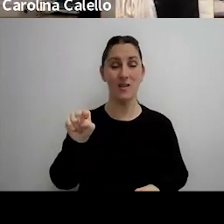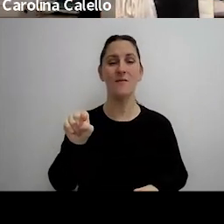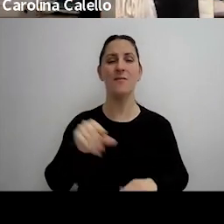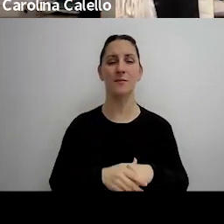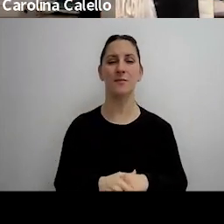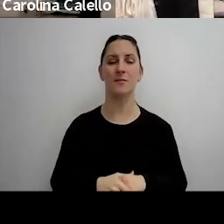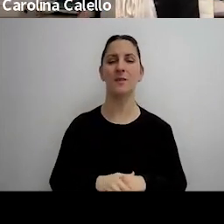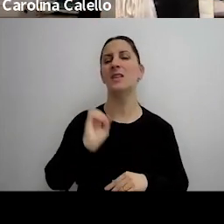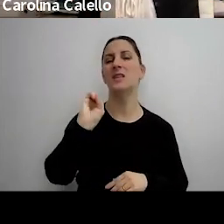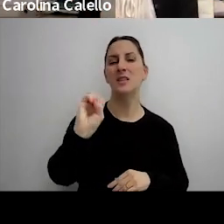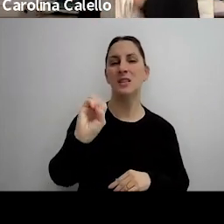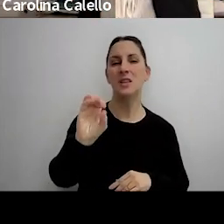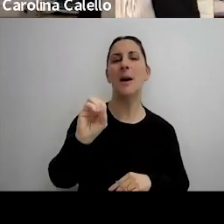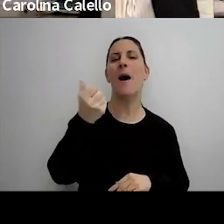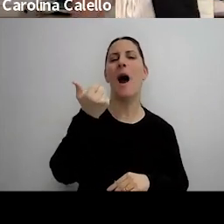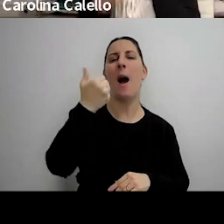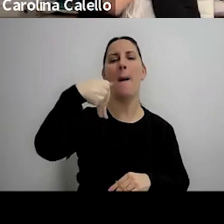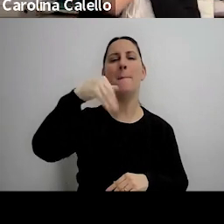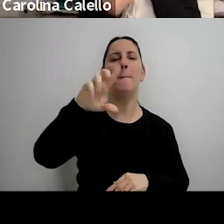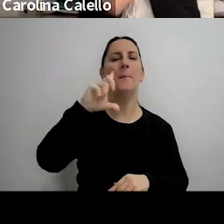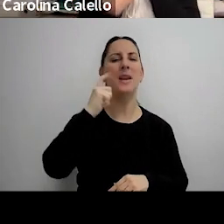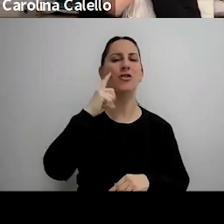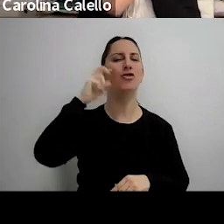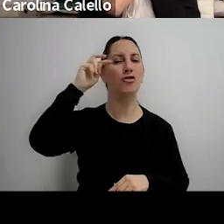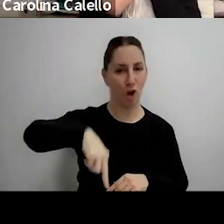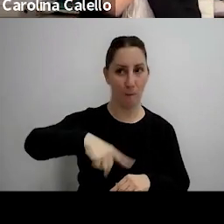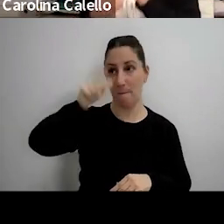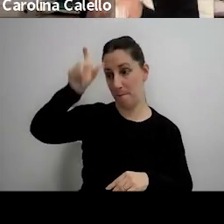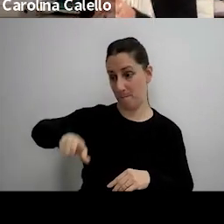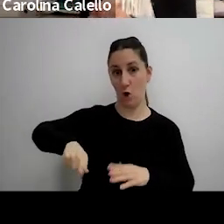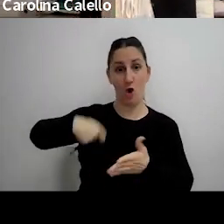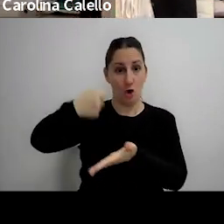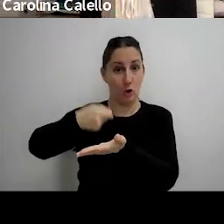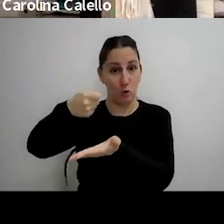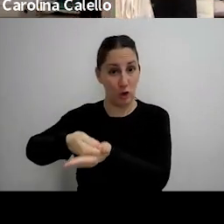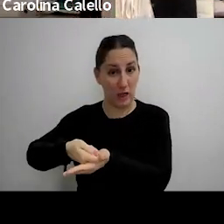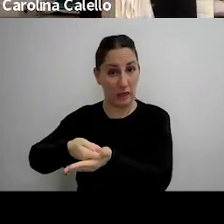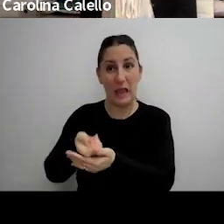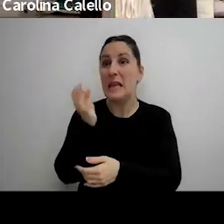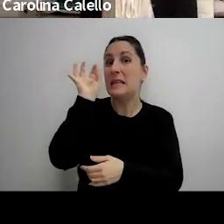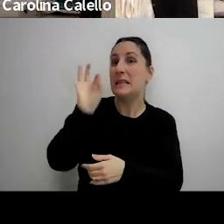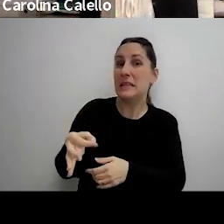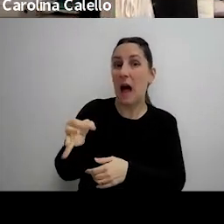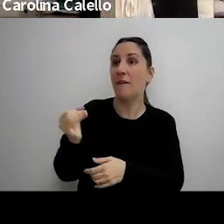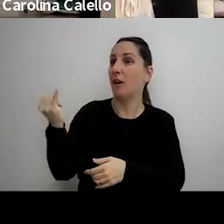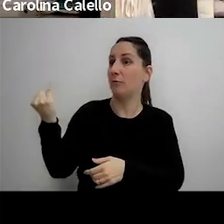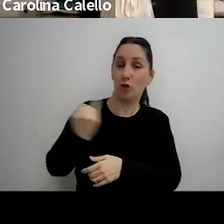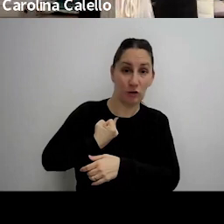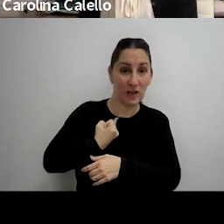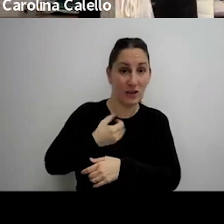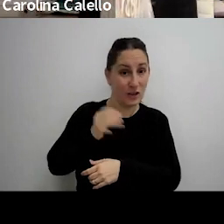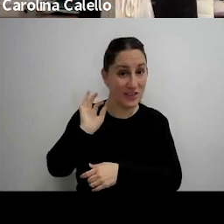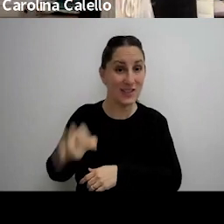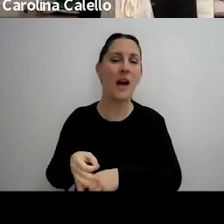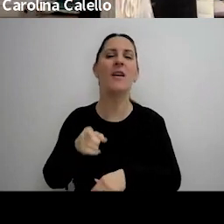es una ampliación si el contribuyente se entera de esa notificación lo que hay